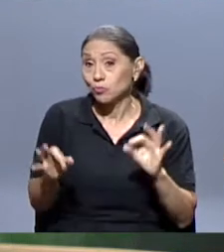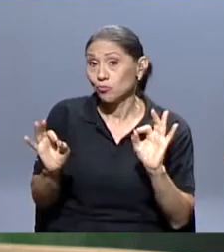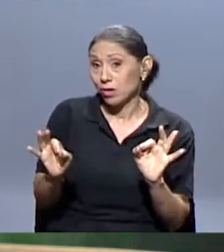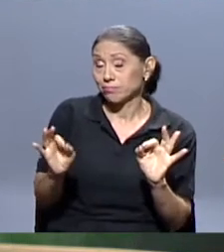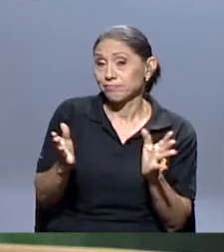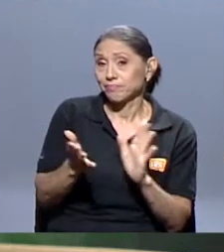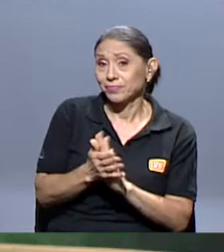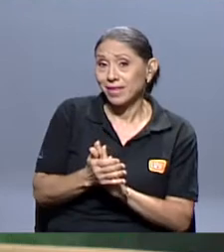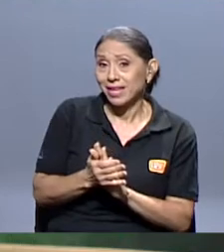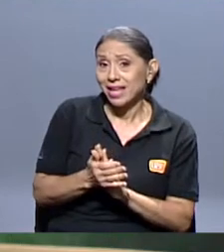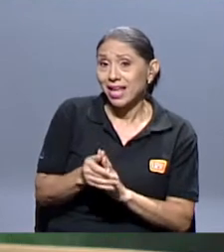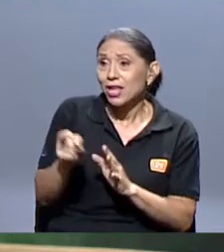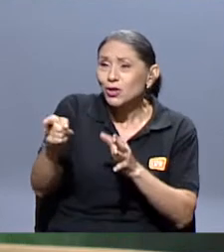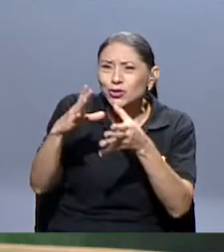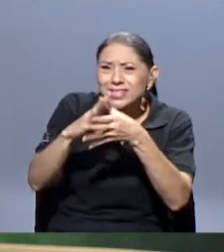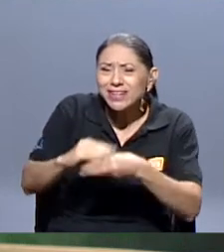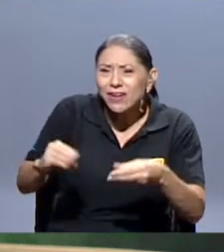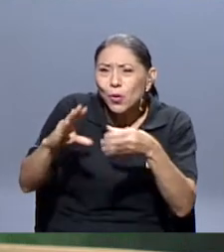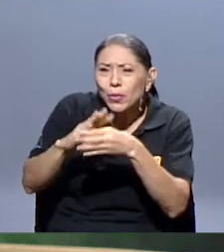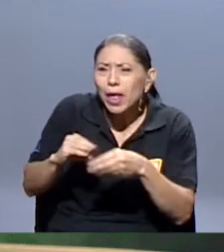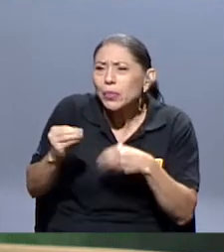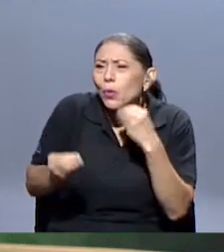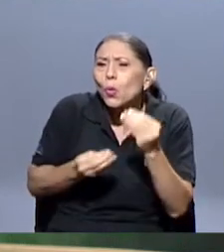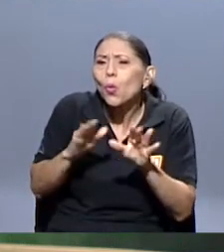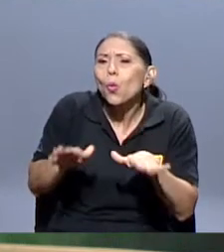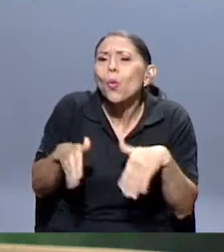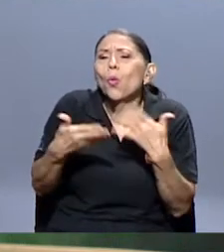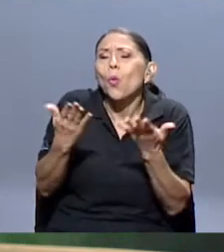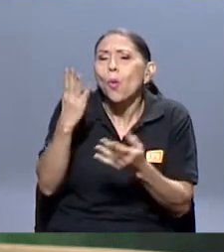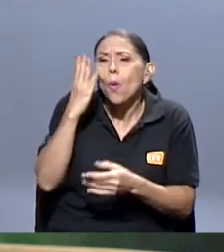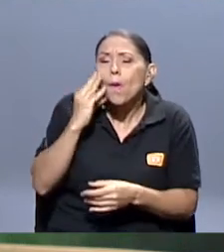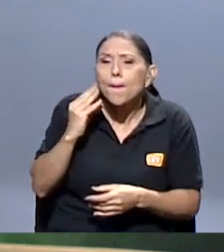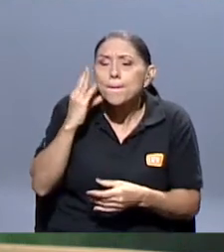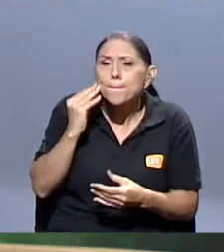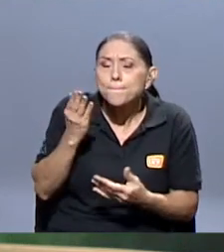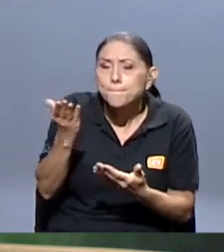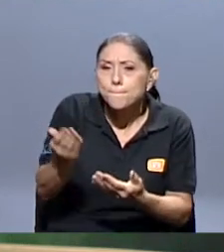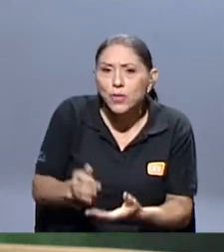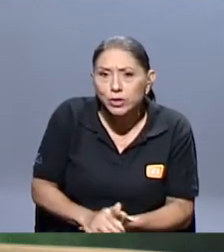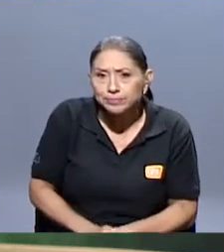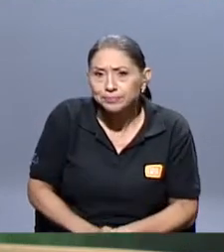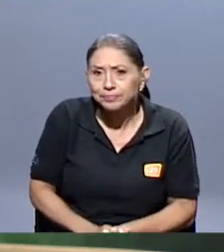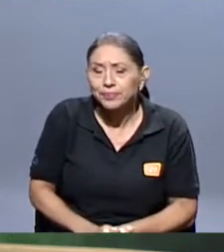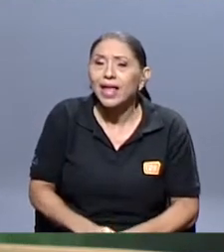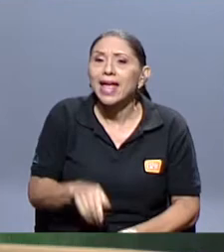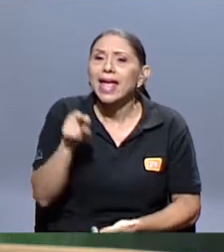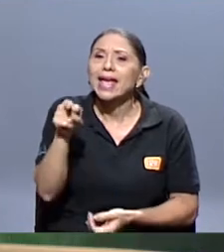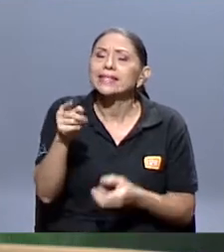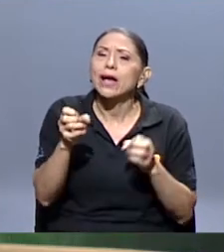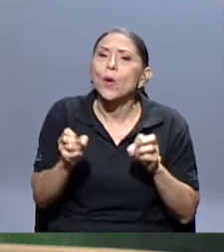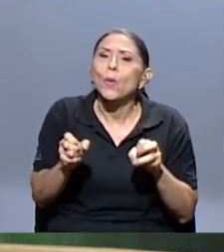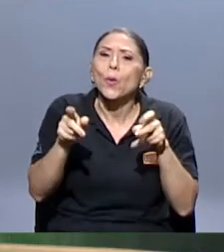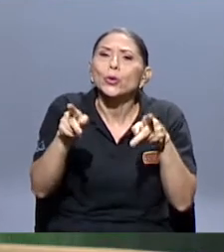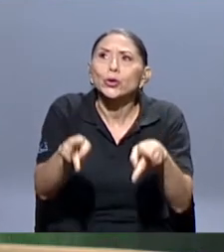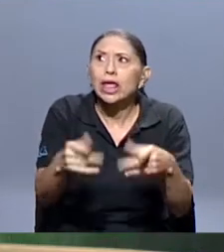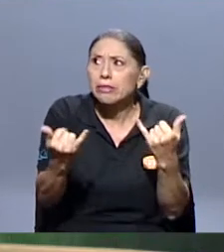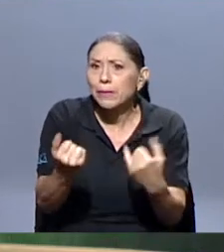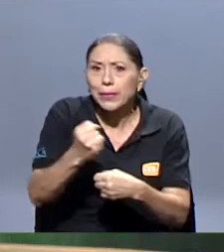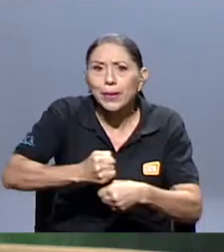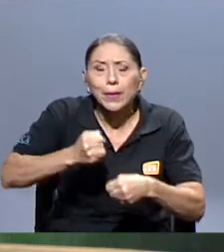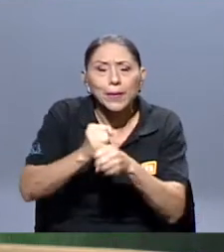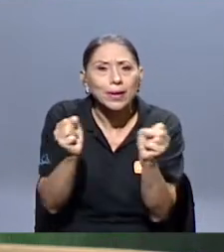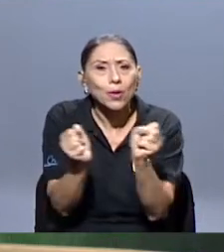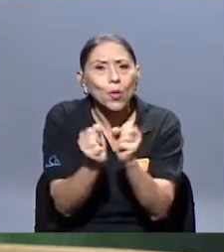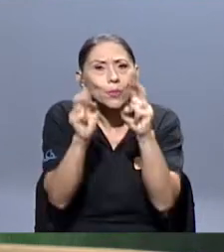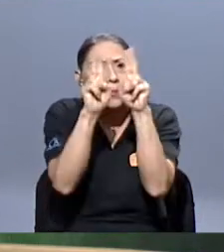Bueno, nos estaba contando un poco cómo fue esa experiencia, obviamente, como les comento a ustedes. Esta oportunidad de la virtualidad también